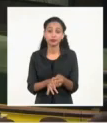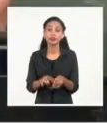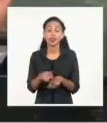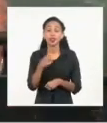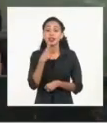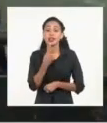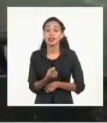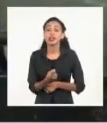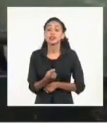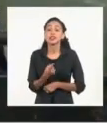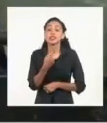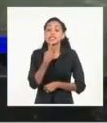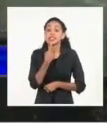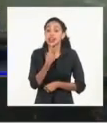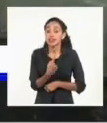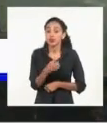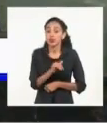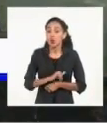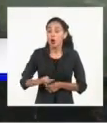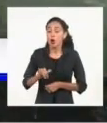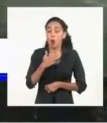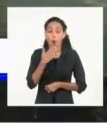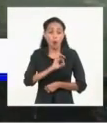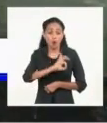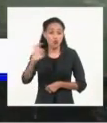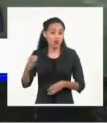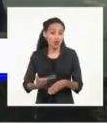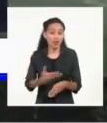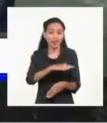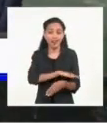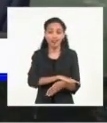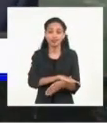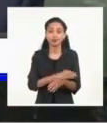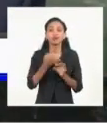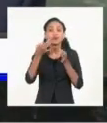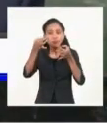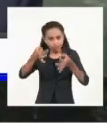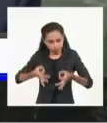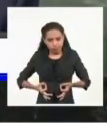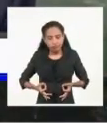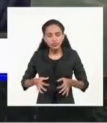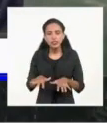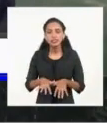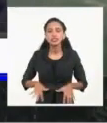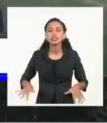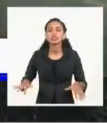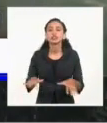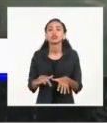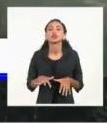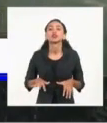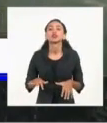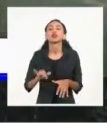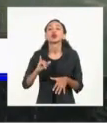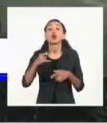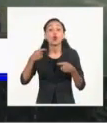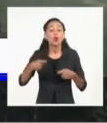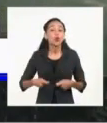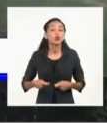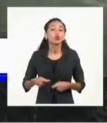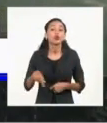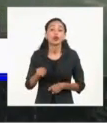puesto al descubierto, como nunca antes, la verdadera esencia del injusto e